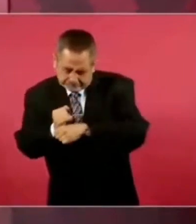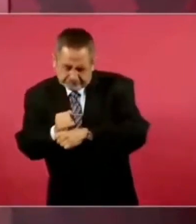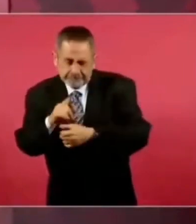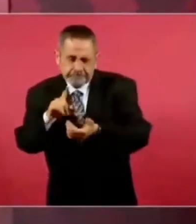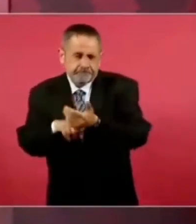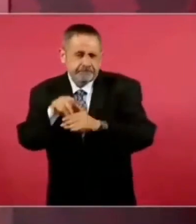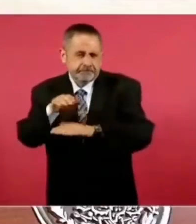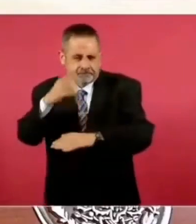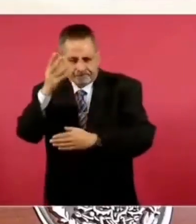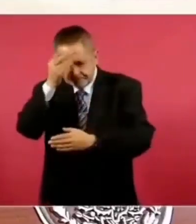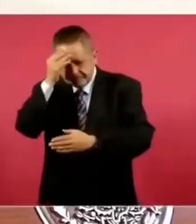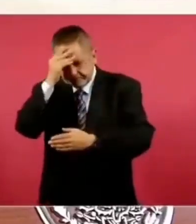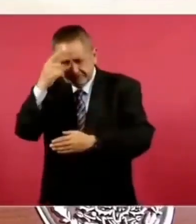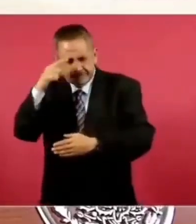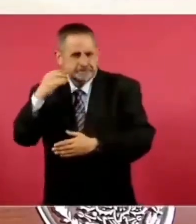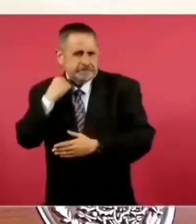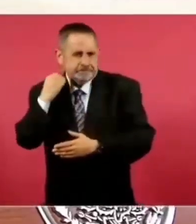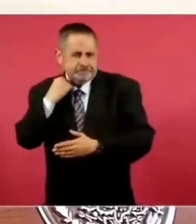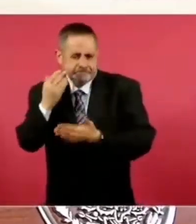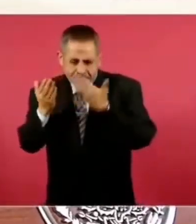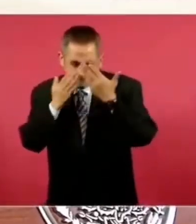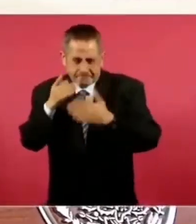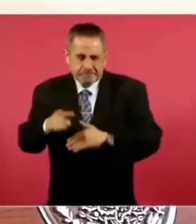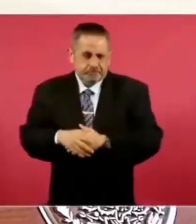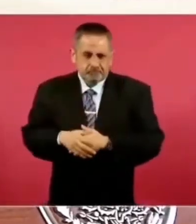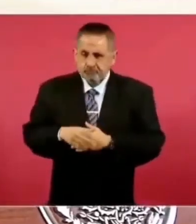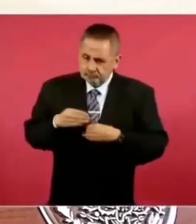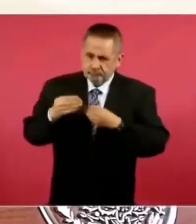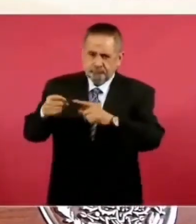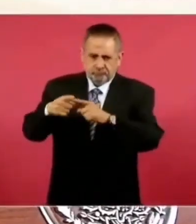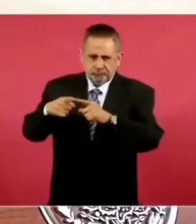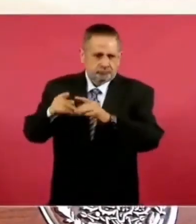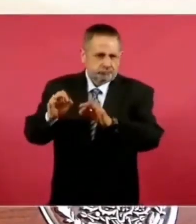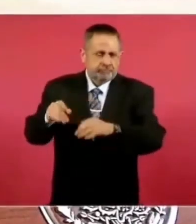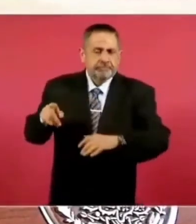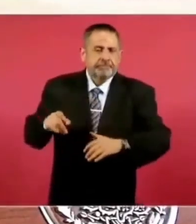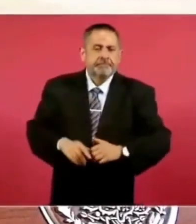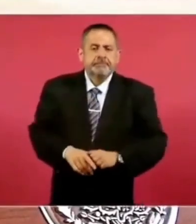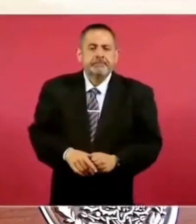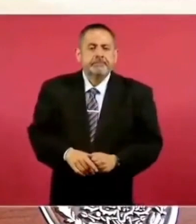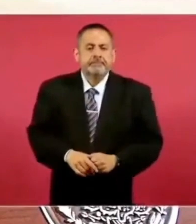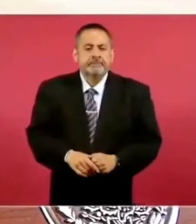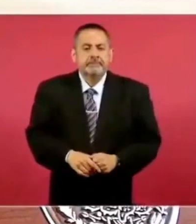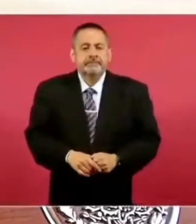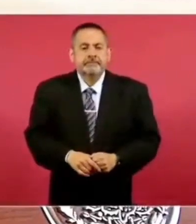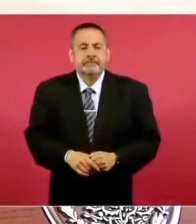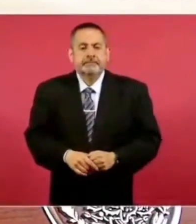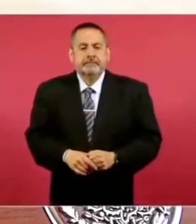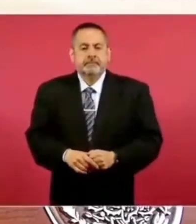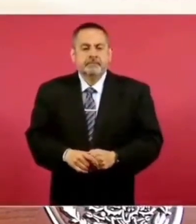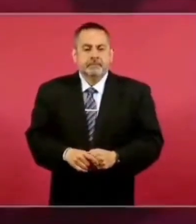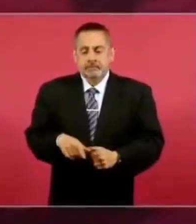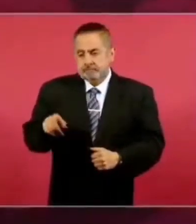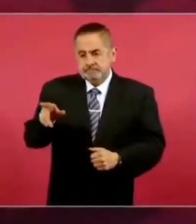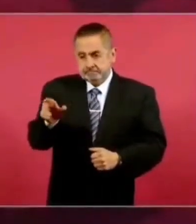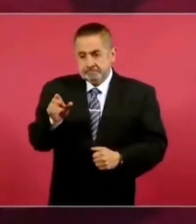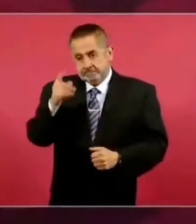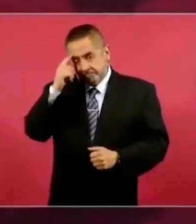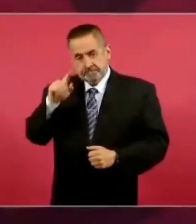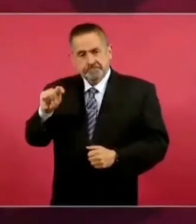es una buena tarea. Es un tema de tesis.